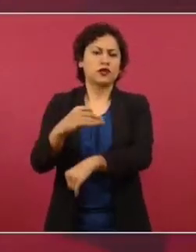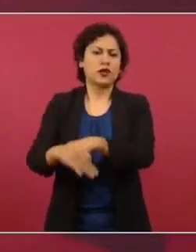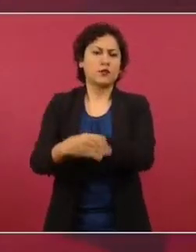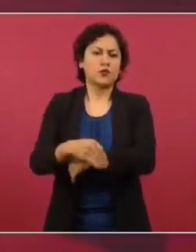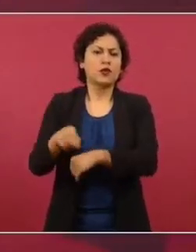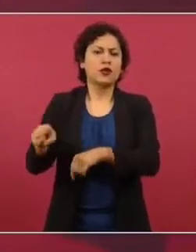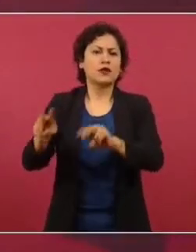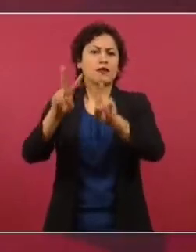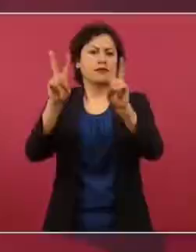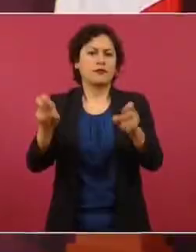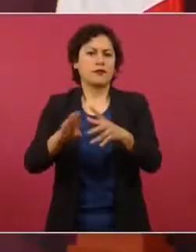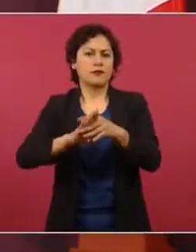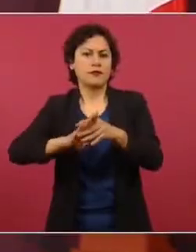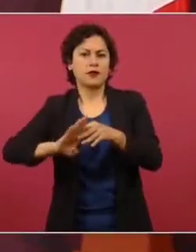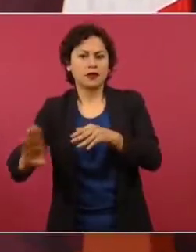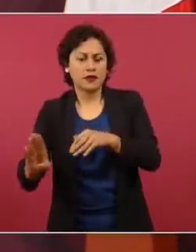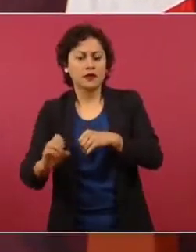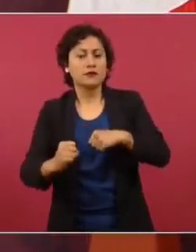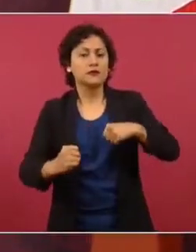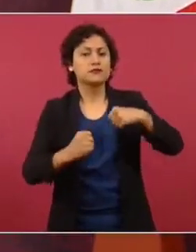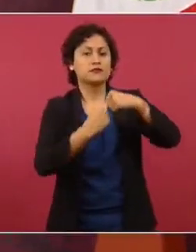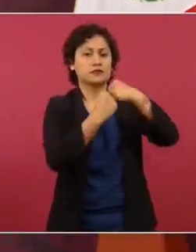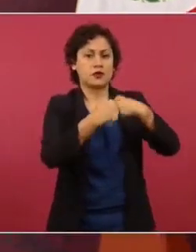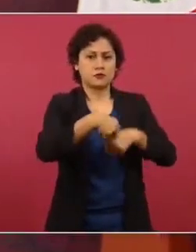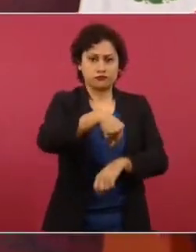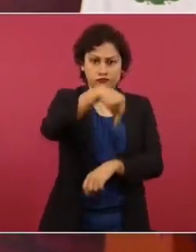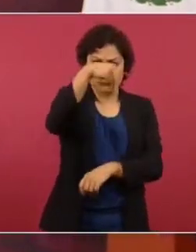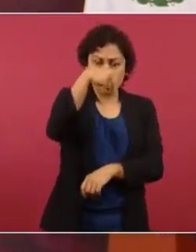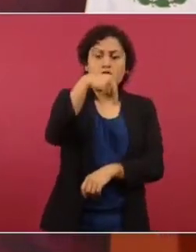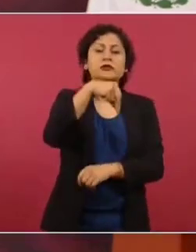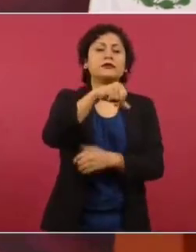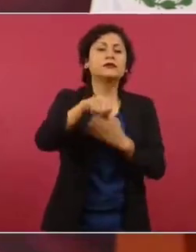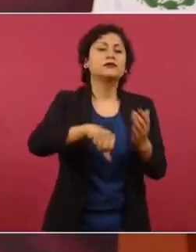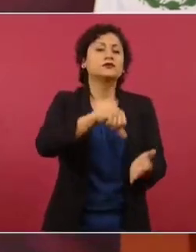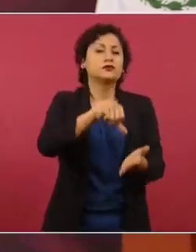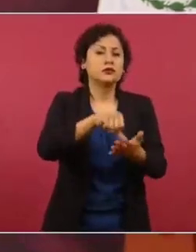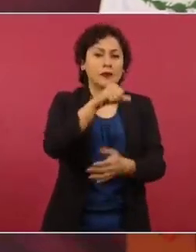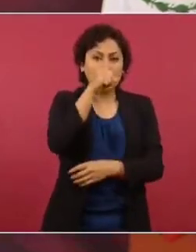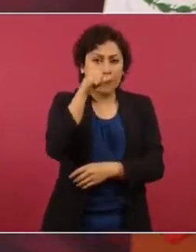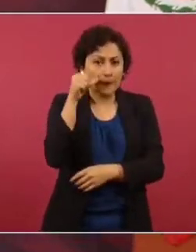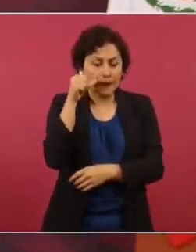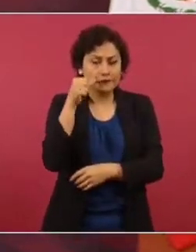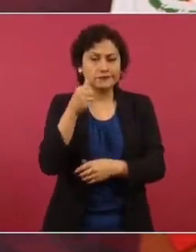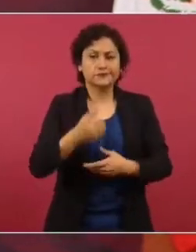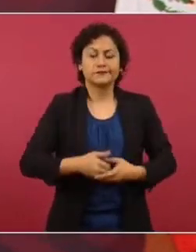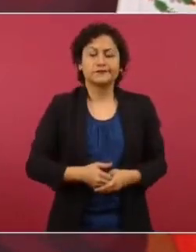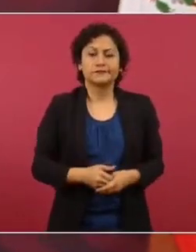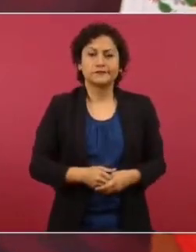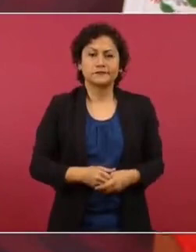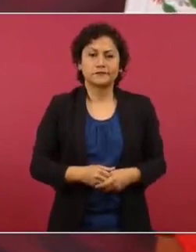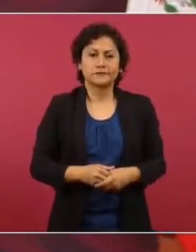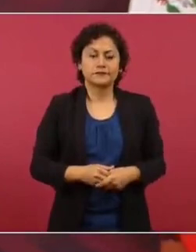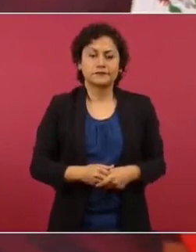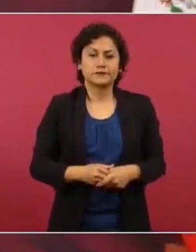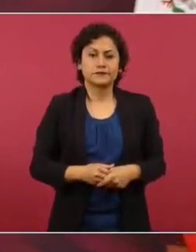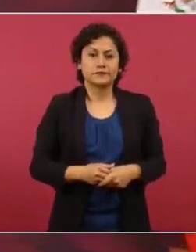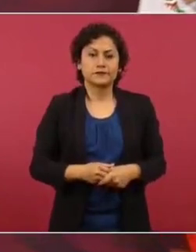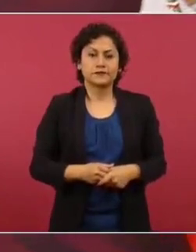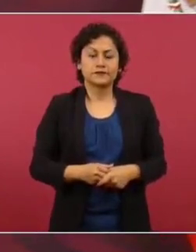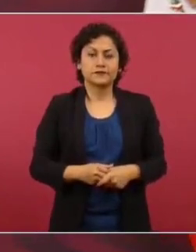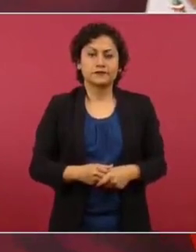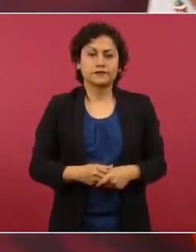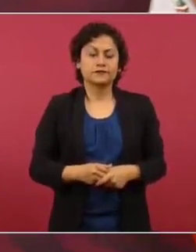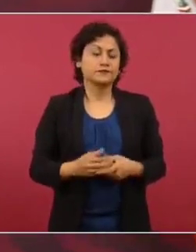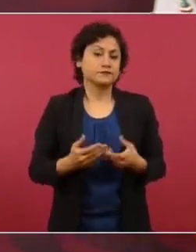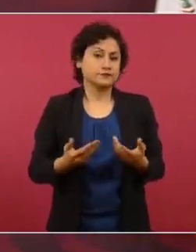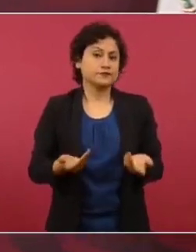la frontera, en Ciudad Juárez, y tenemos hasta